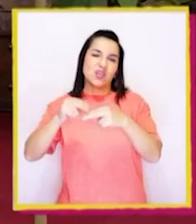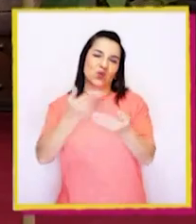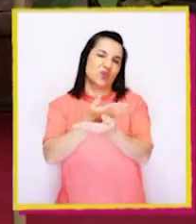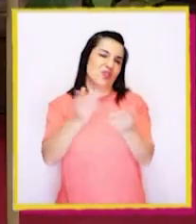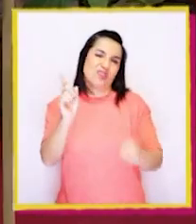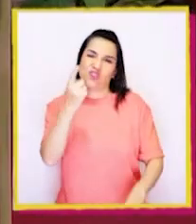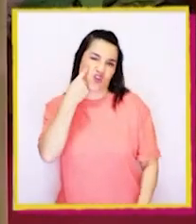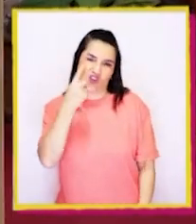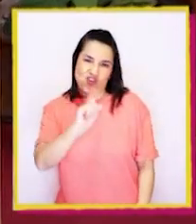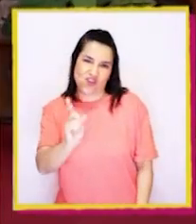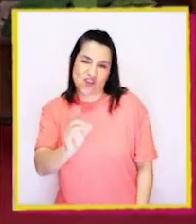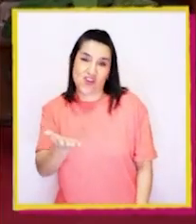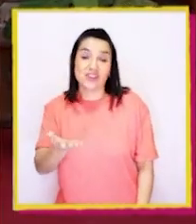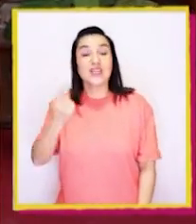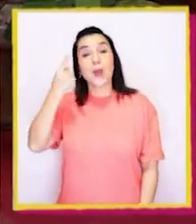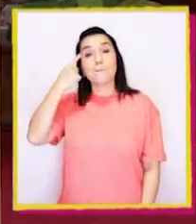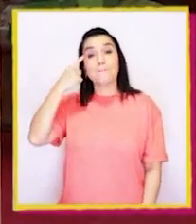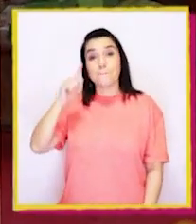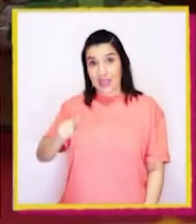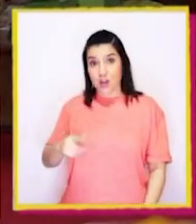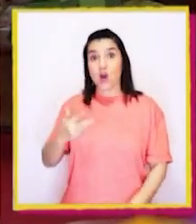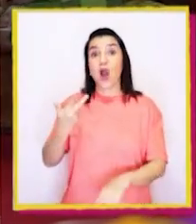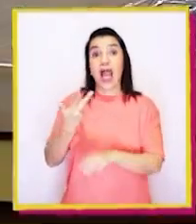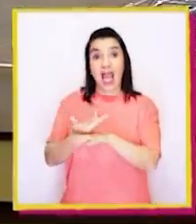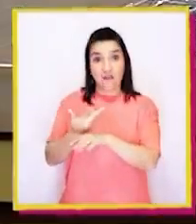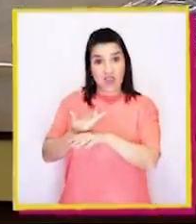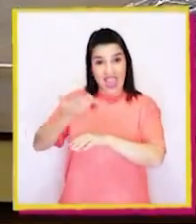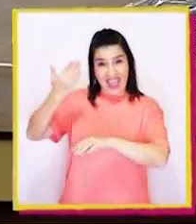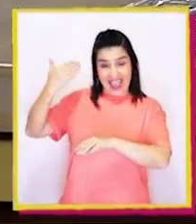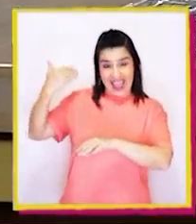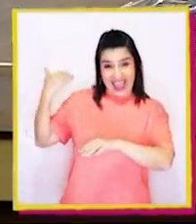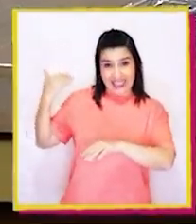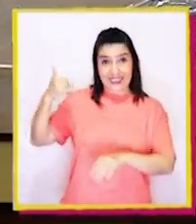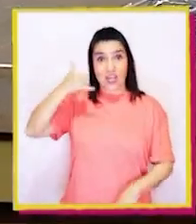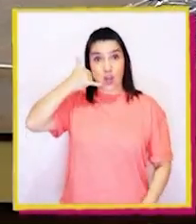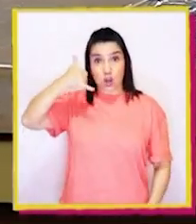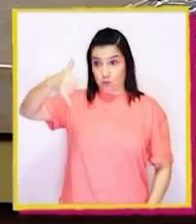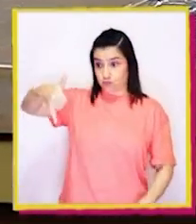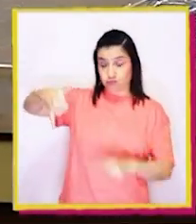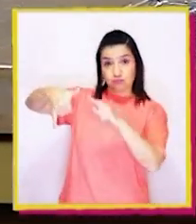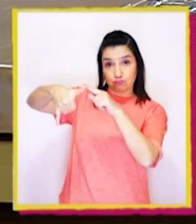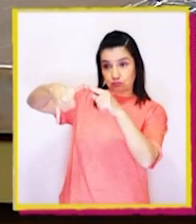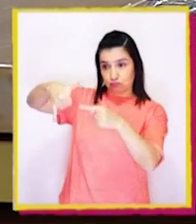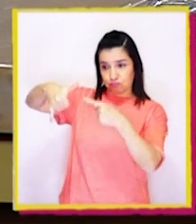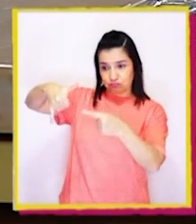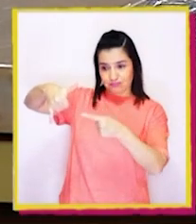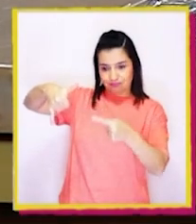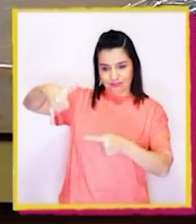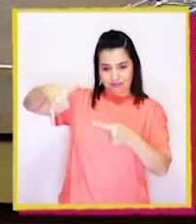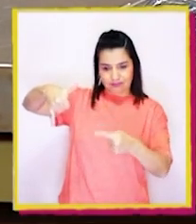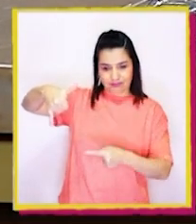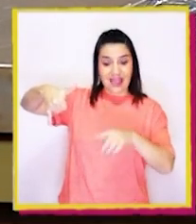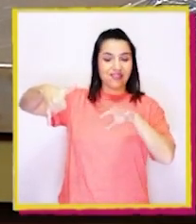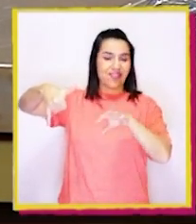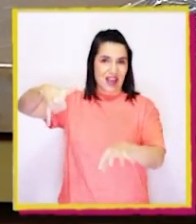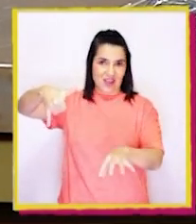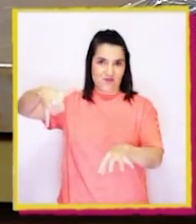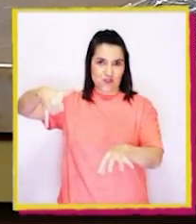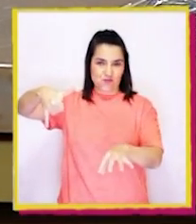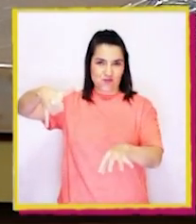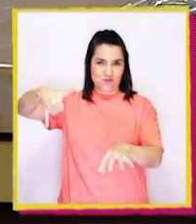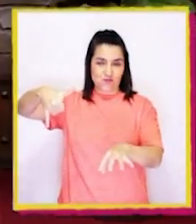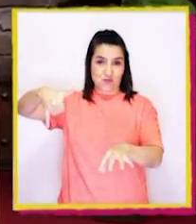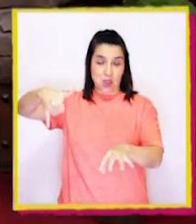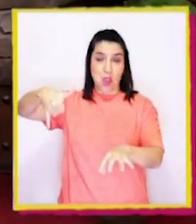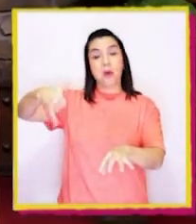quizás ustedes no conocen, pero servían para conectar esto, el auricular, con esto, con el teléfono.